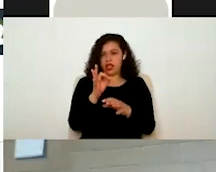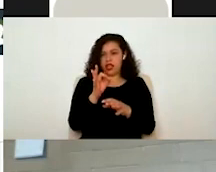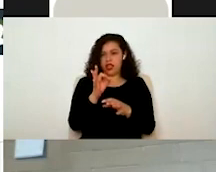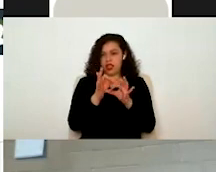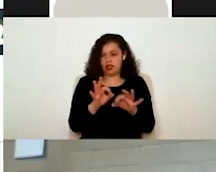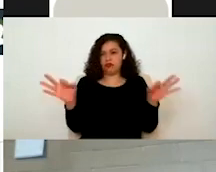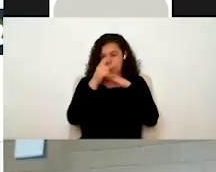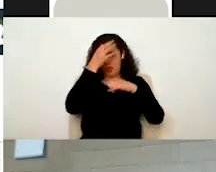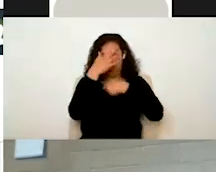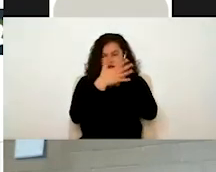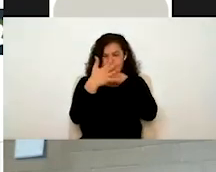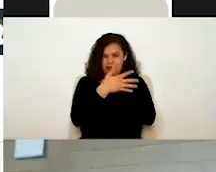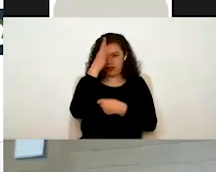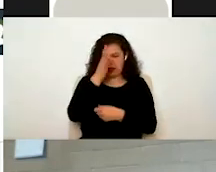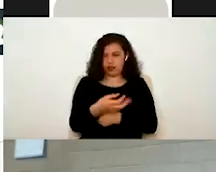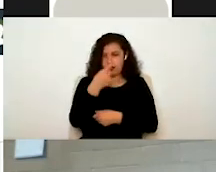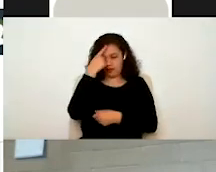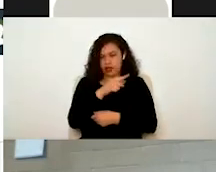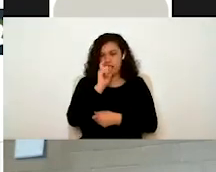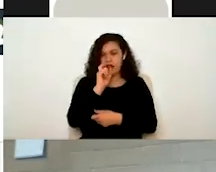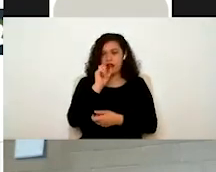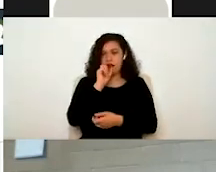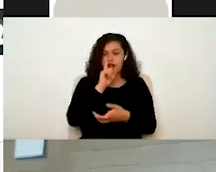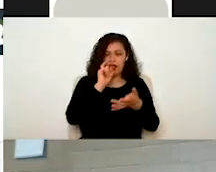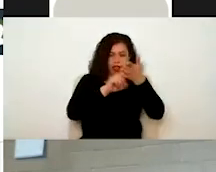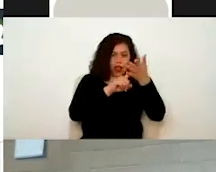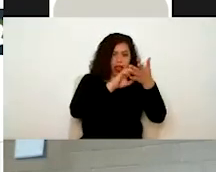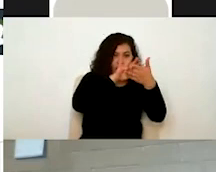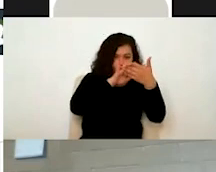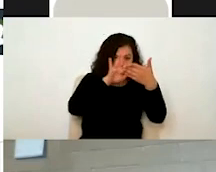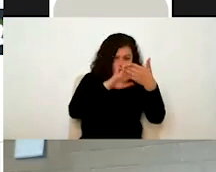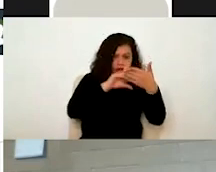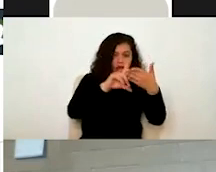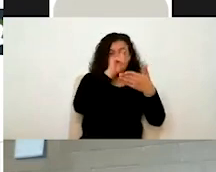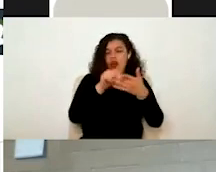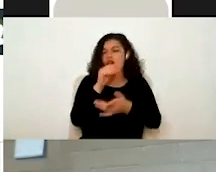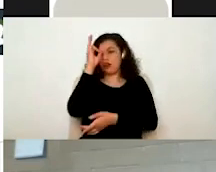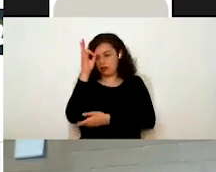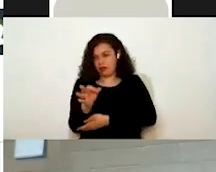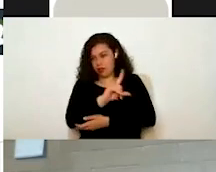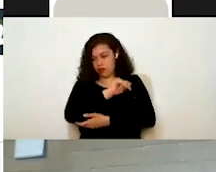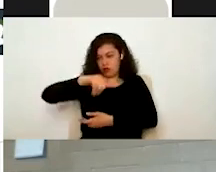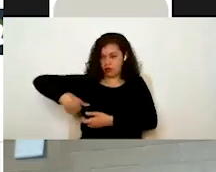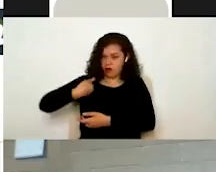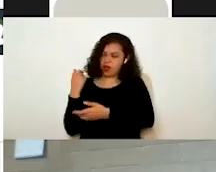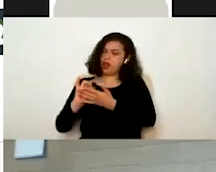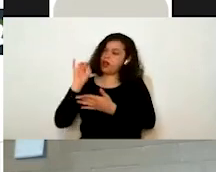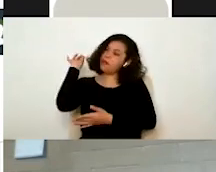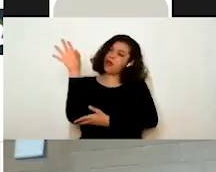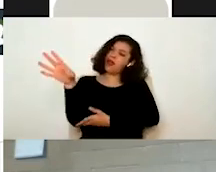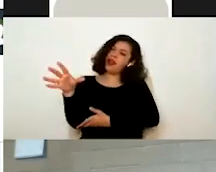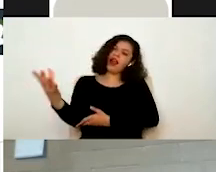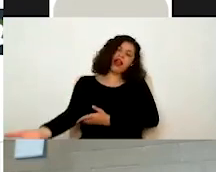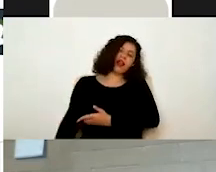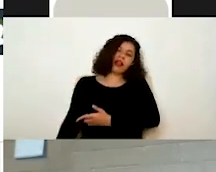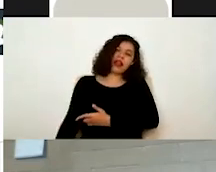aviso de privacidad, que le den clic aquí para leer el aviso de privacidad y posteriormente lo acepten, ¿no? Lo guardan, lo envían y bueno, en este caso